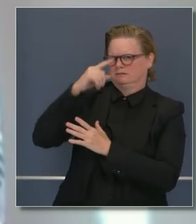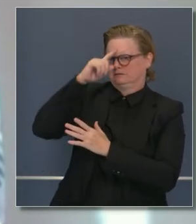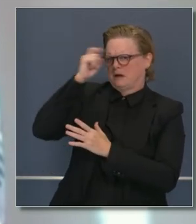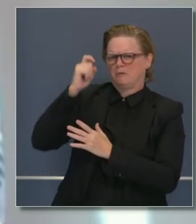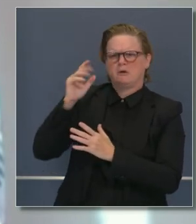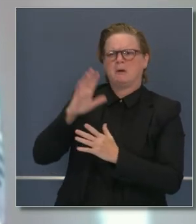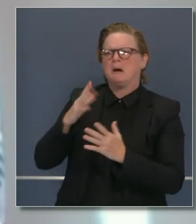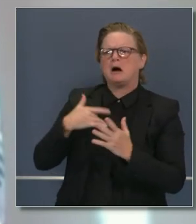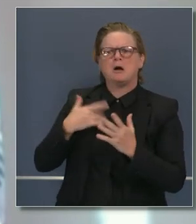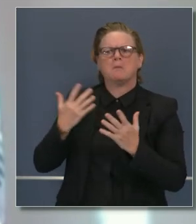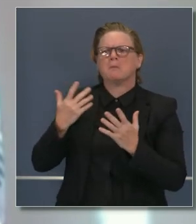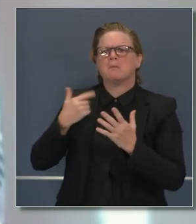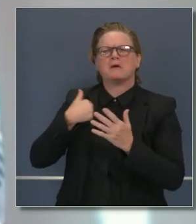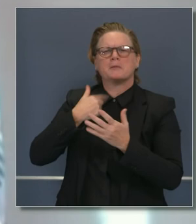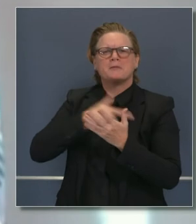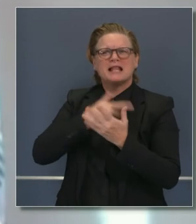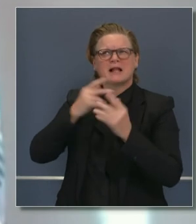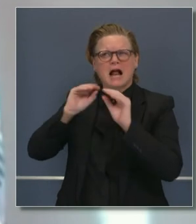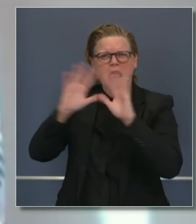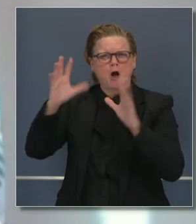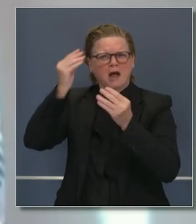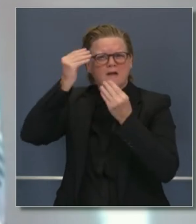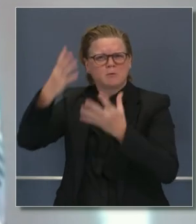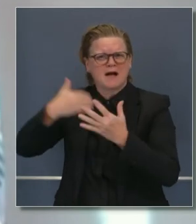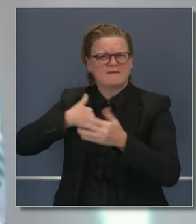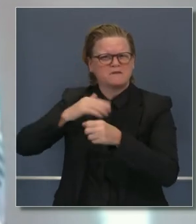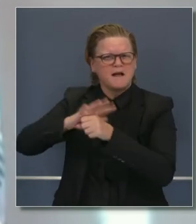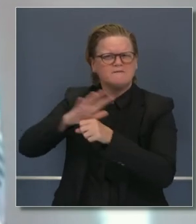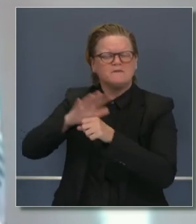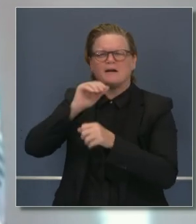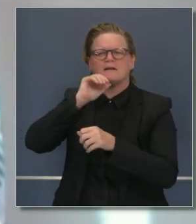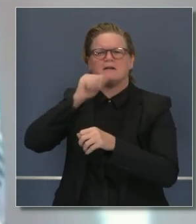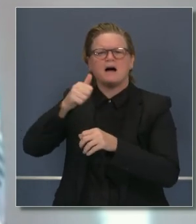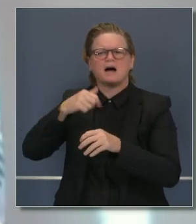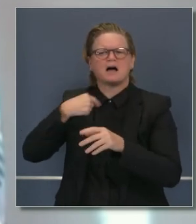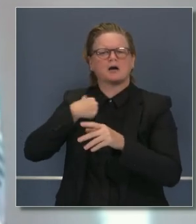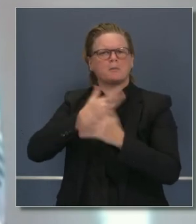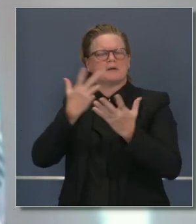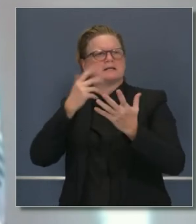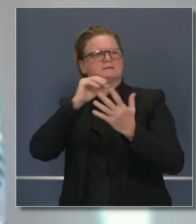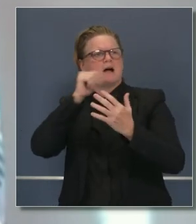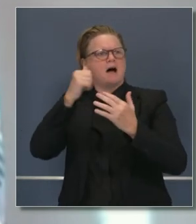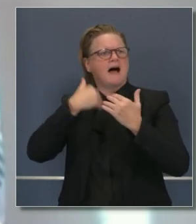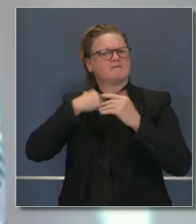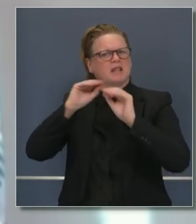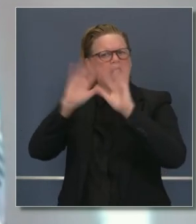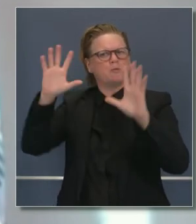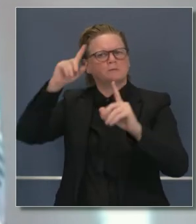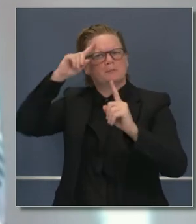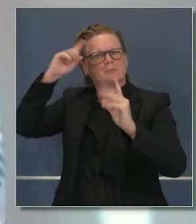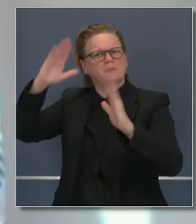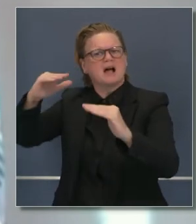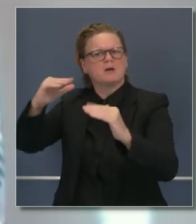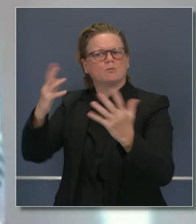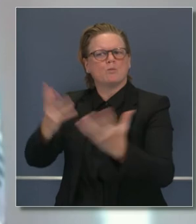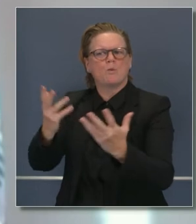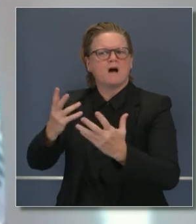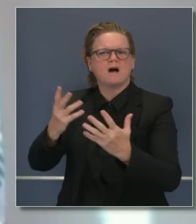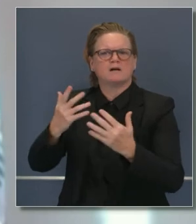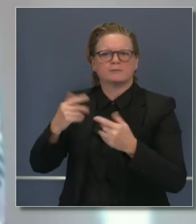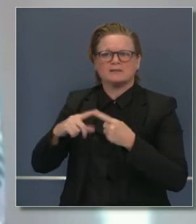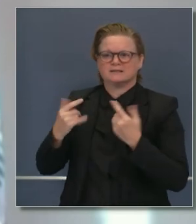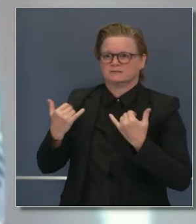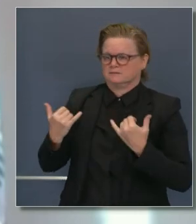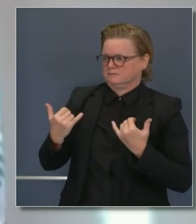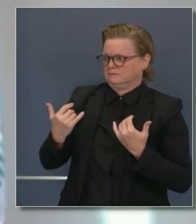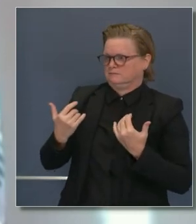tanto de cuál sería la situación actual. Y habíamos implementado acciones para tratar de prepararnos.